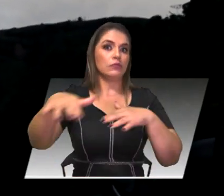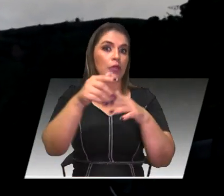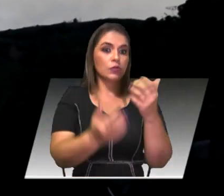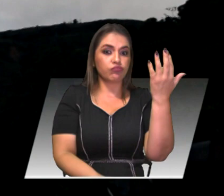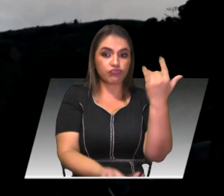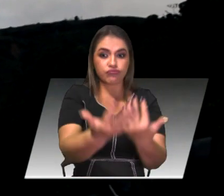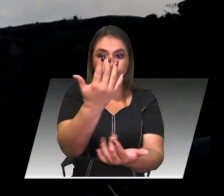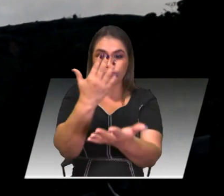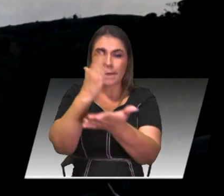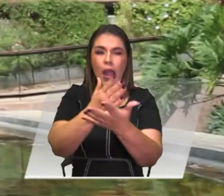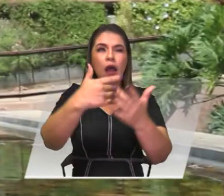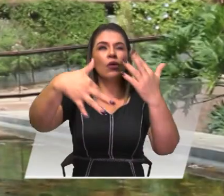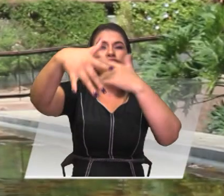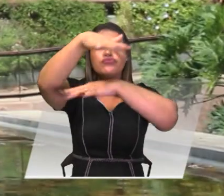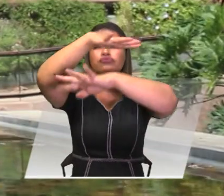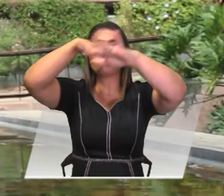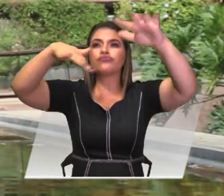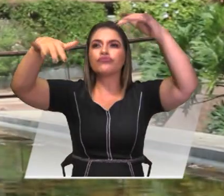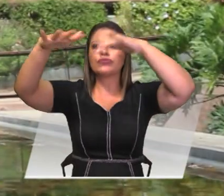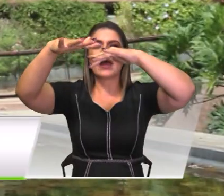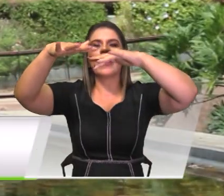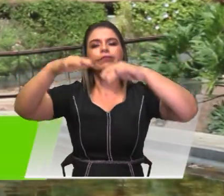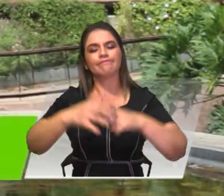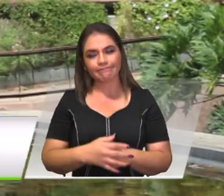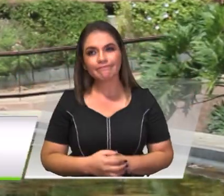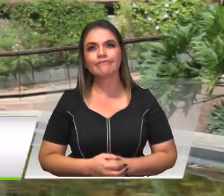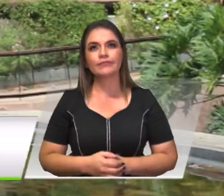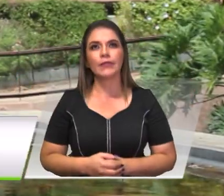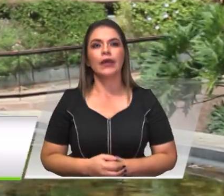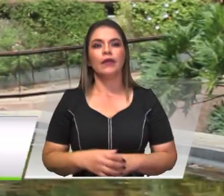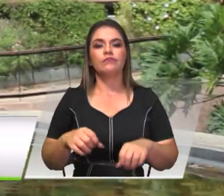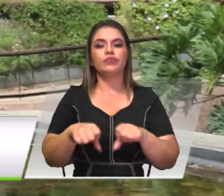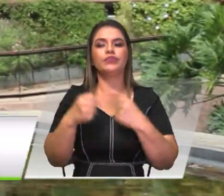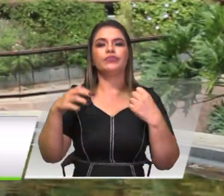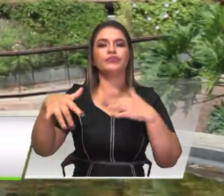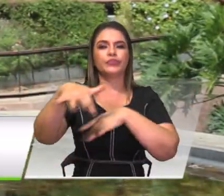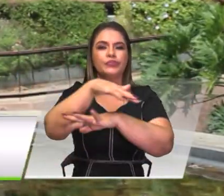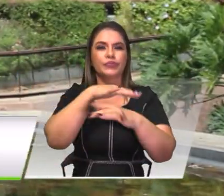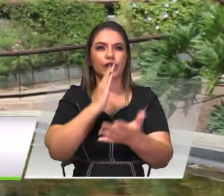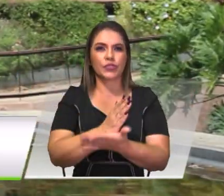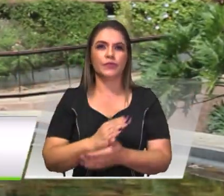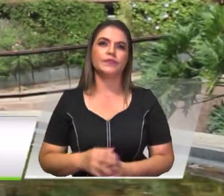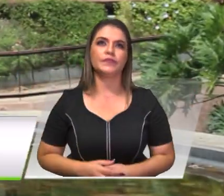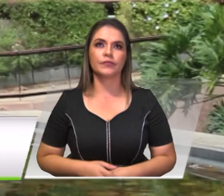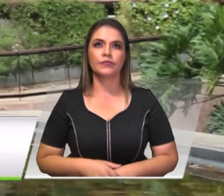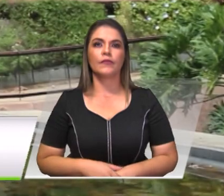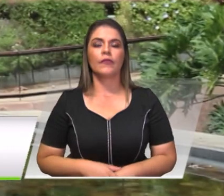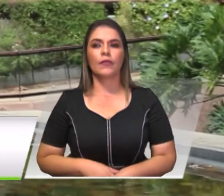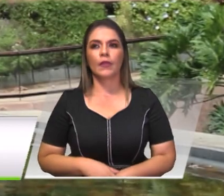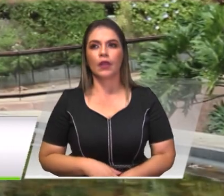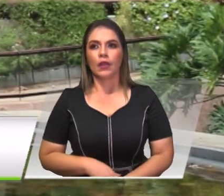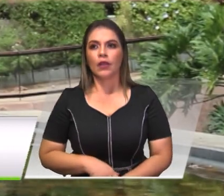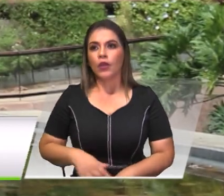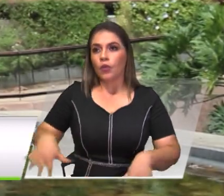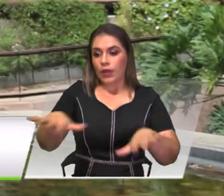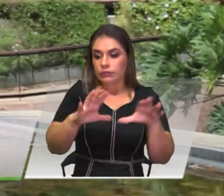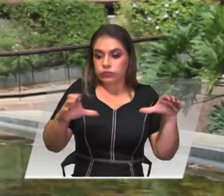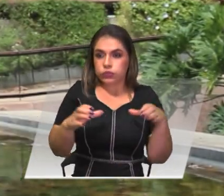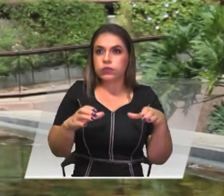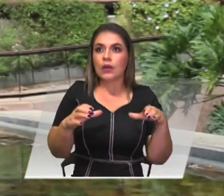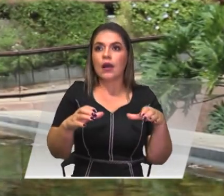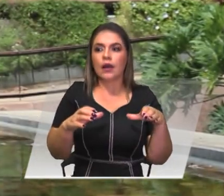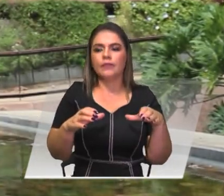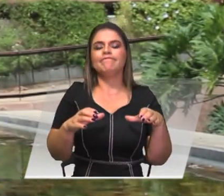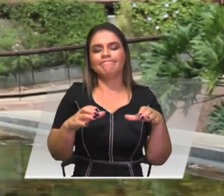aire. Los incendios forestales que se presentan con frecuencia durante esta temporada seca ocasionan afectaciones en la calidad del aire